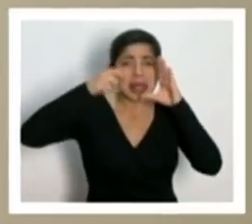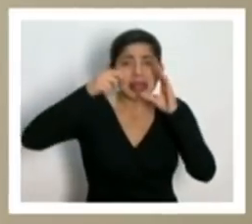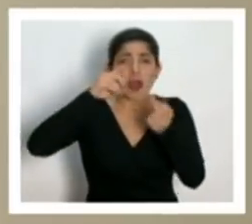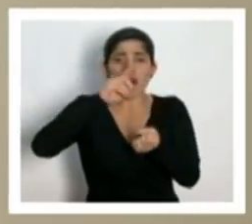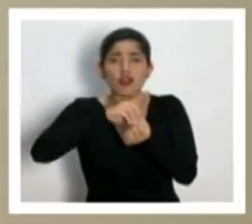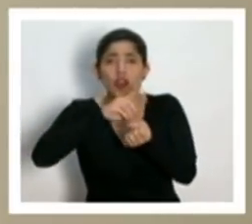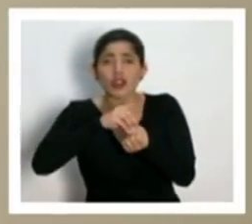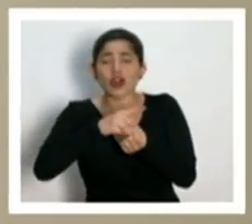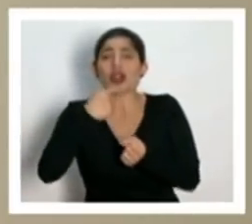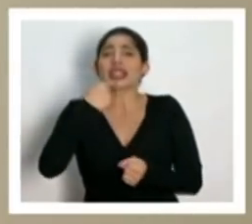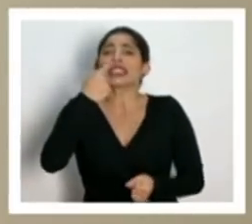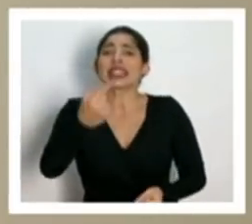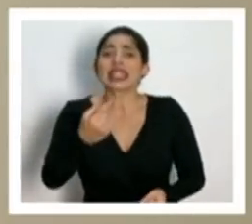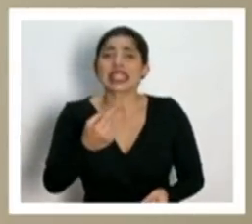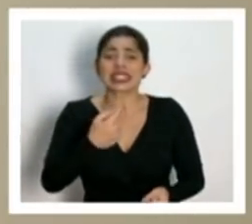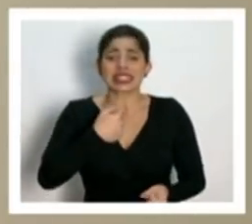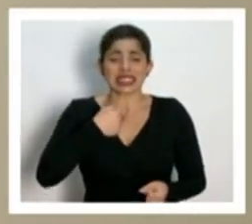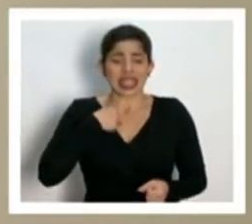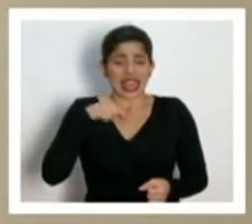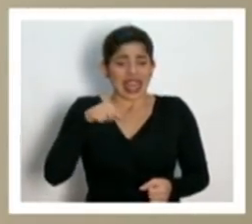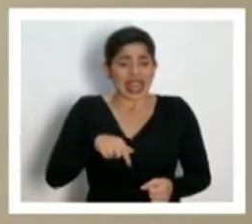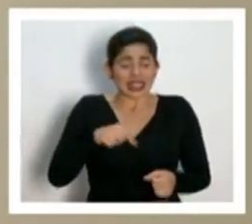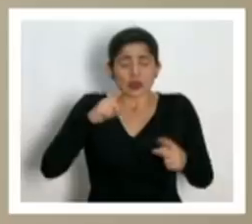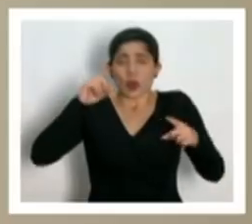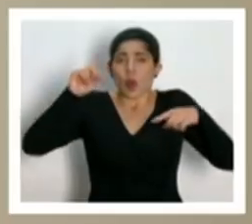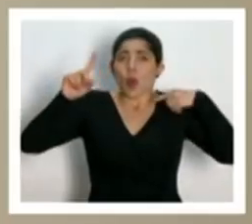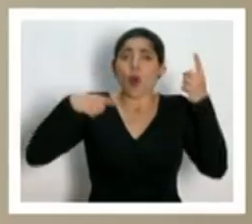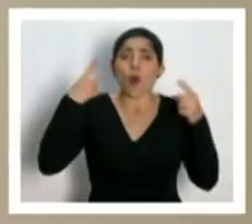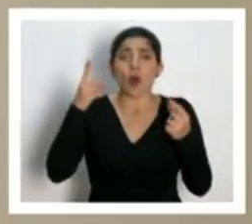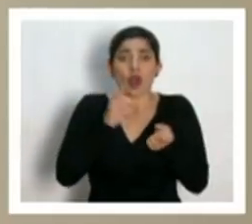médicos que dicen esto es una locura